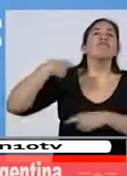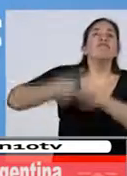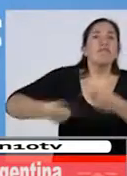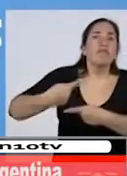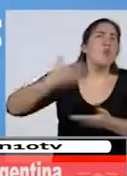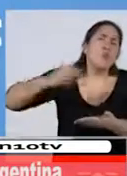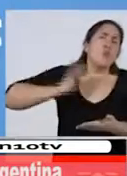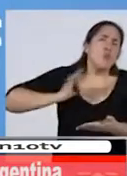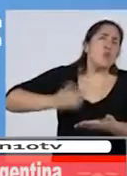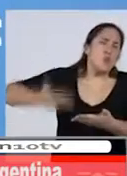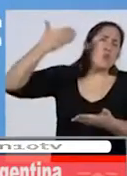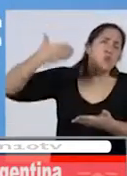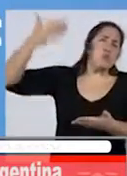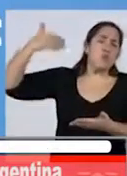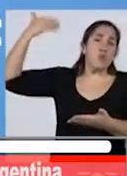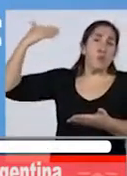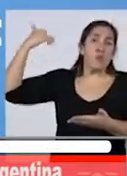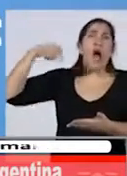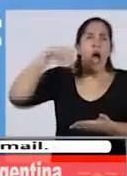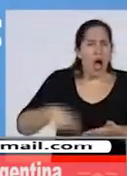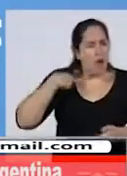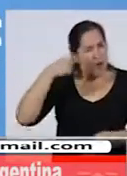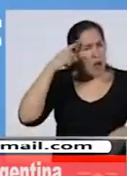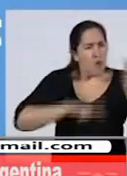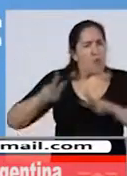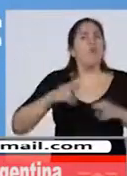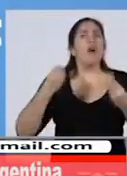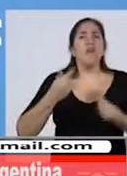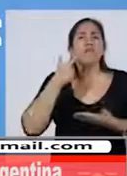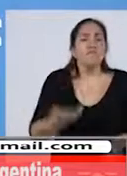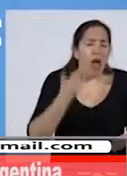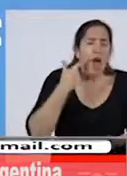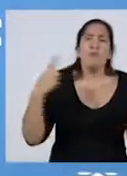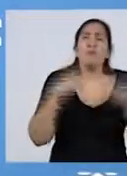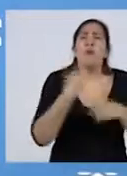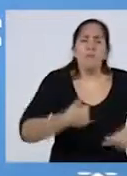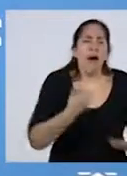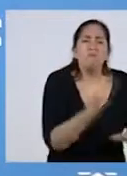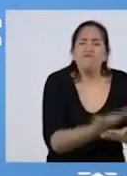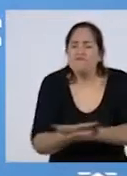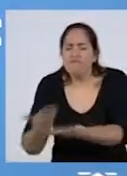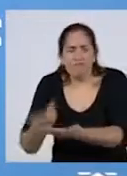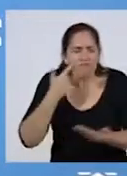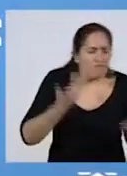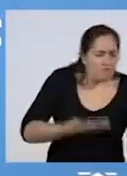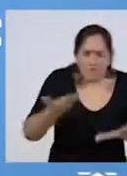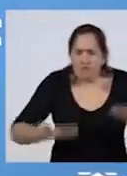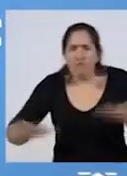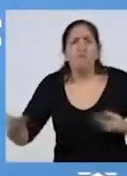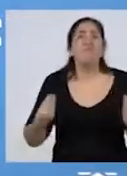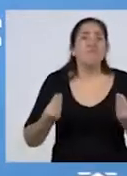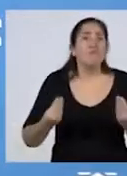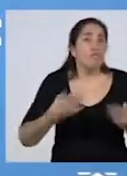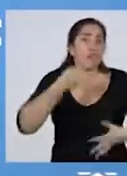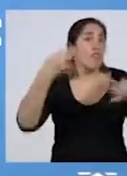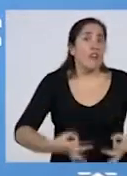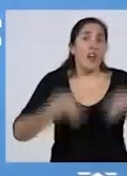estructurales y que hoy estamos atacando con la verdad sobre la mesa, como corresponde, como usted dijo, Roberto,